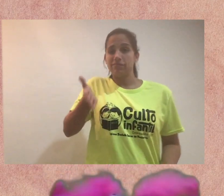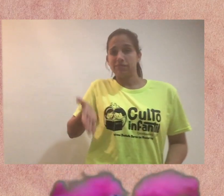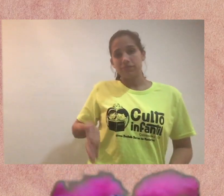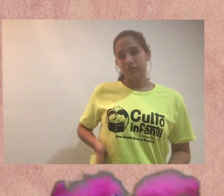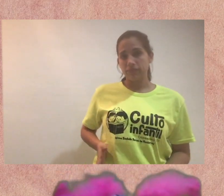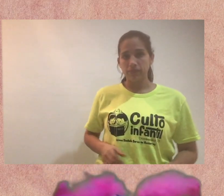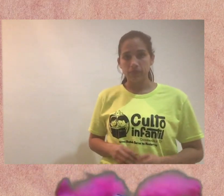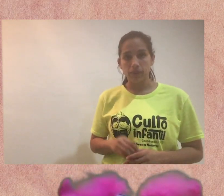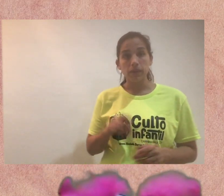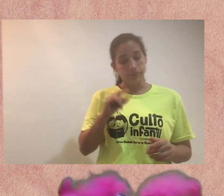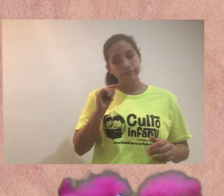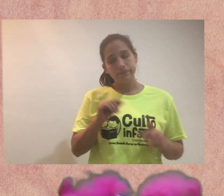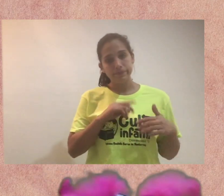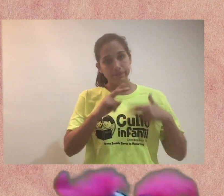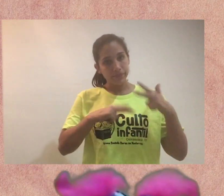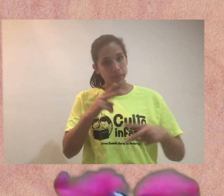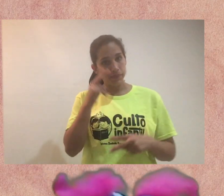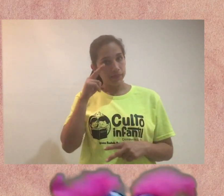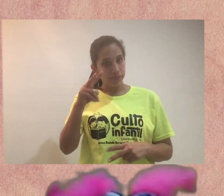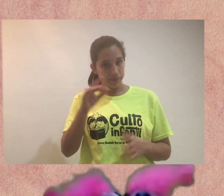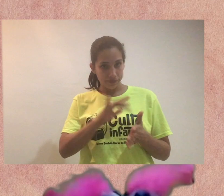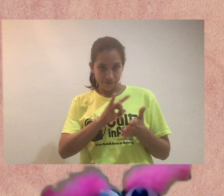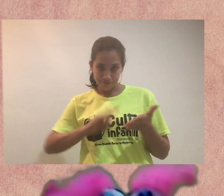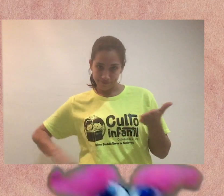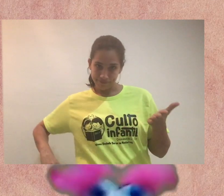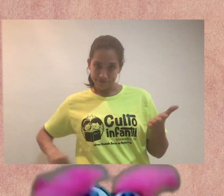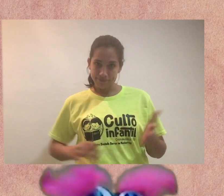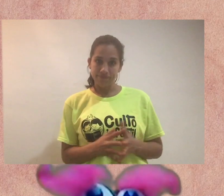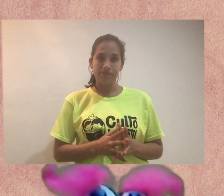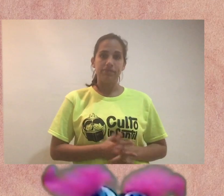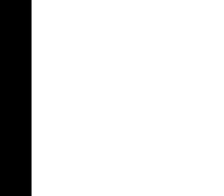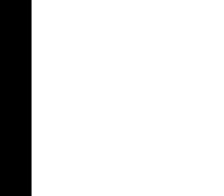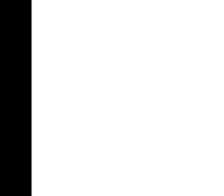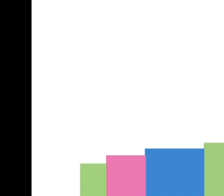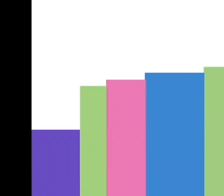Farra. Yo te ayudo, hermosa. Pero vamos a ver el programa.